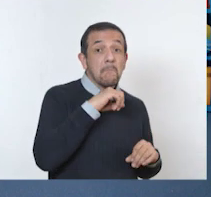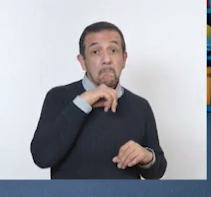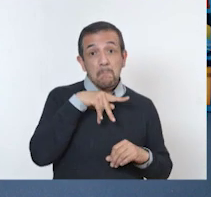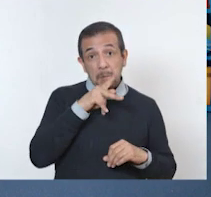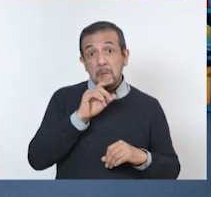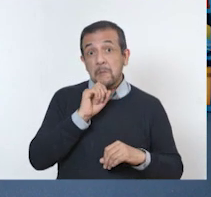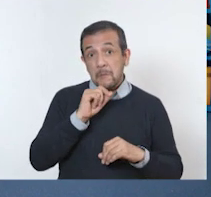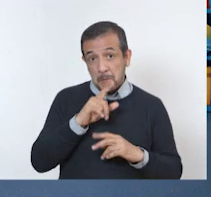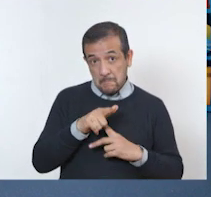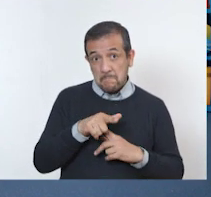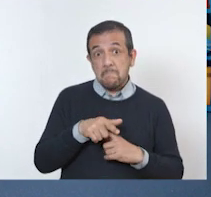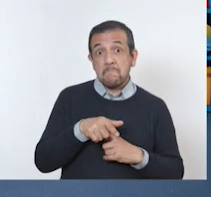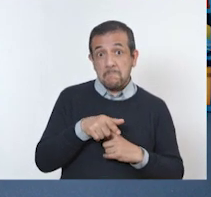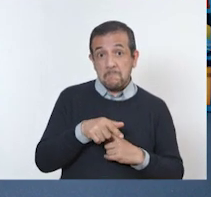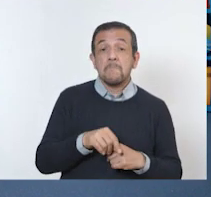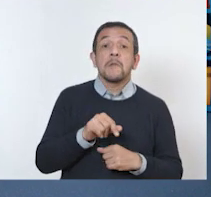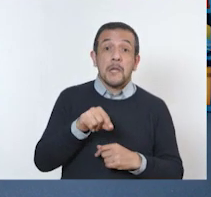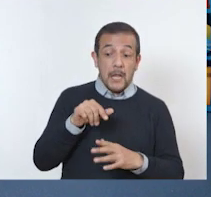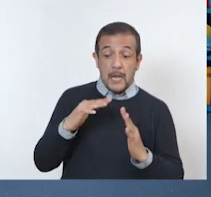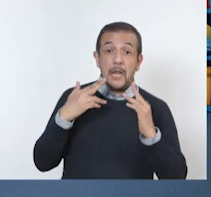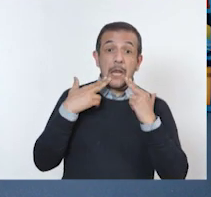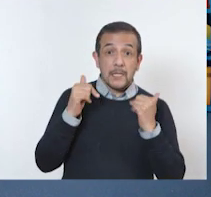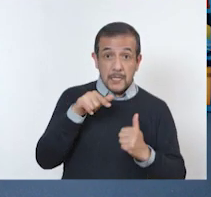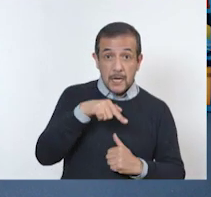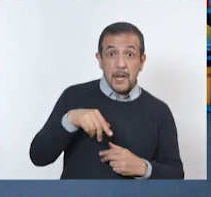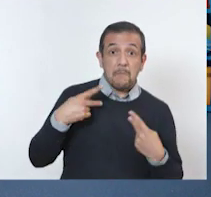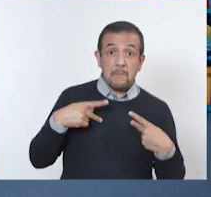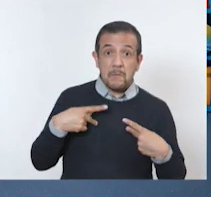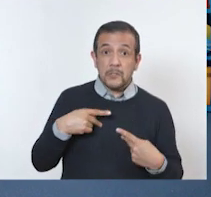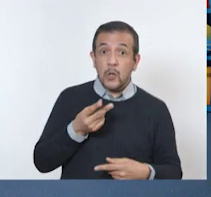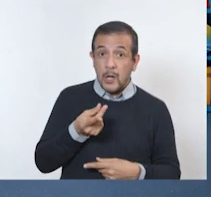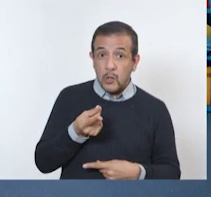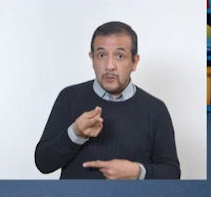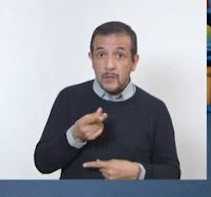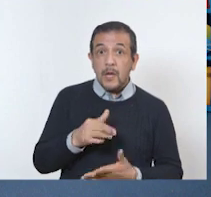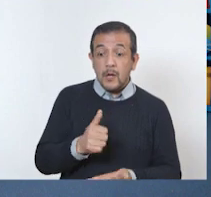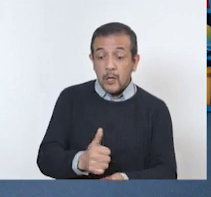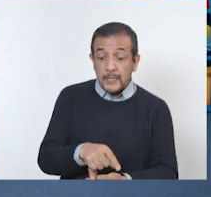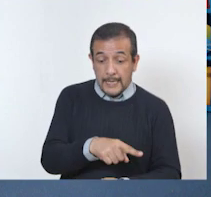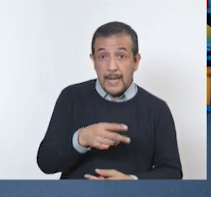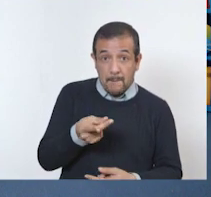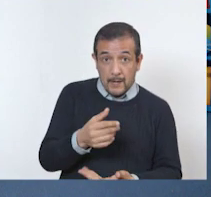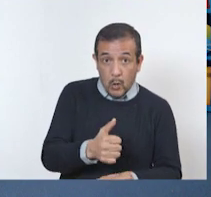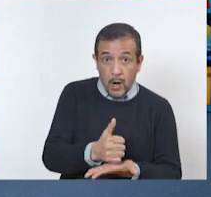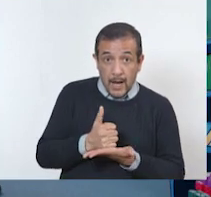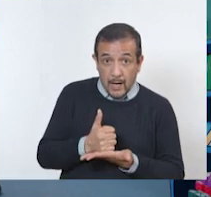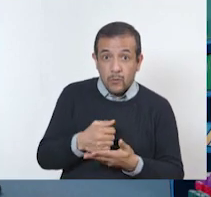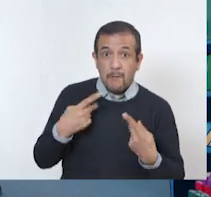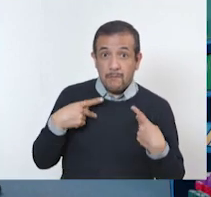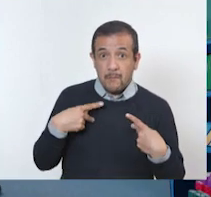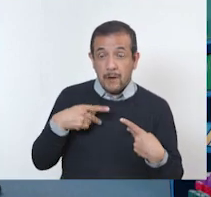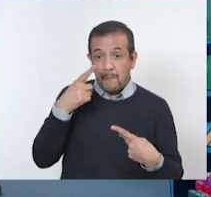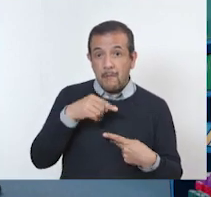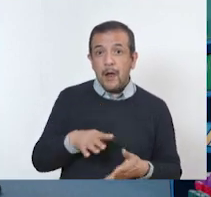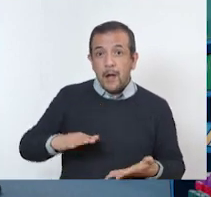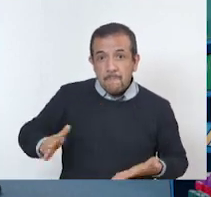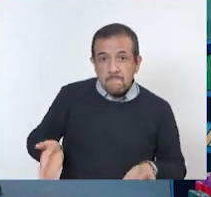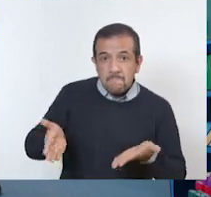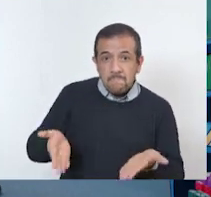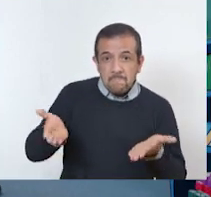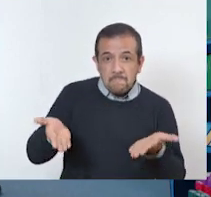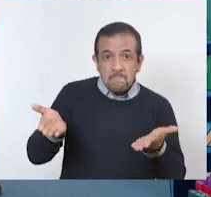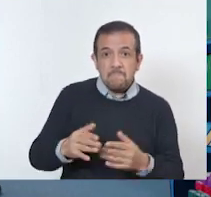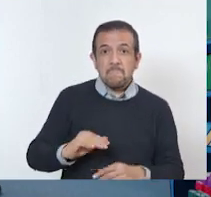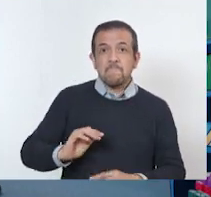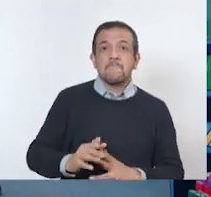granjas, animales, bueno, las personas los ocupan para trabajar con ellos. Les ayudan a real el ganado. Entonces, ¿qué le parece si lo ponemos en la